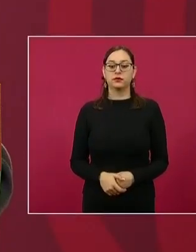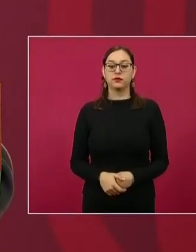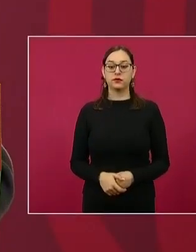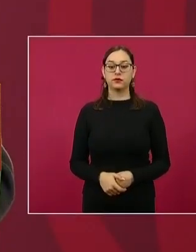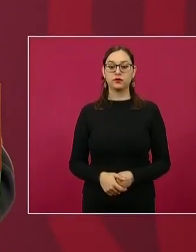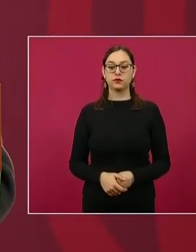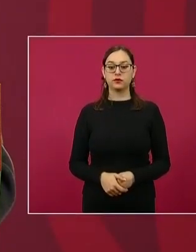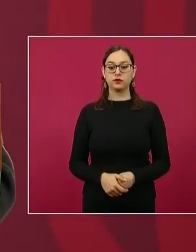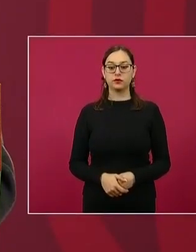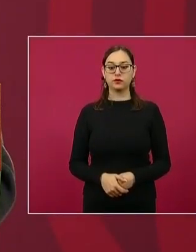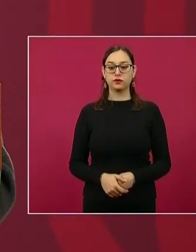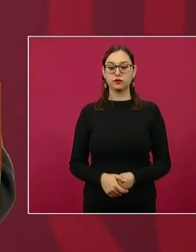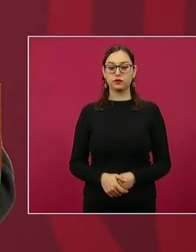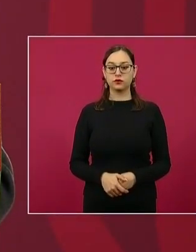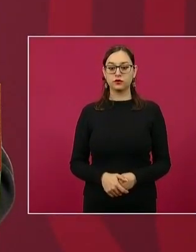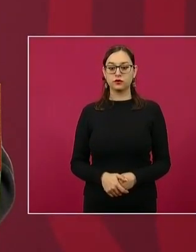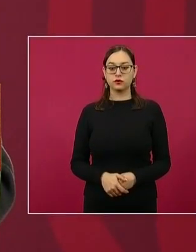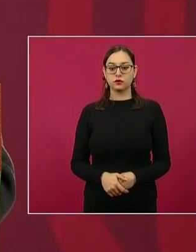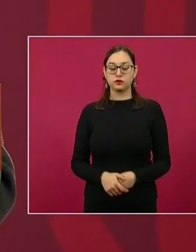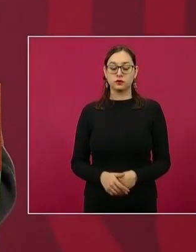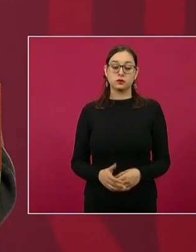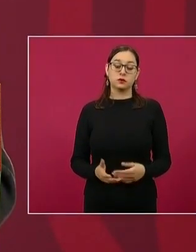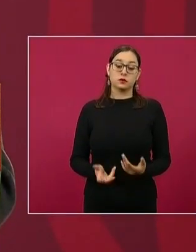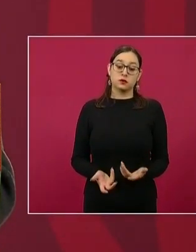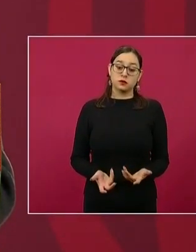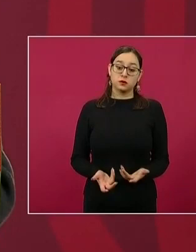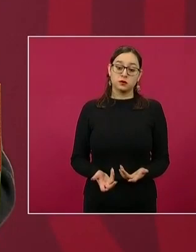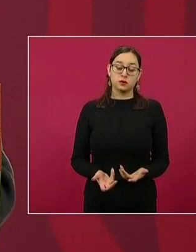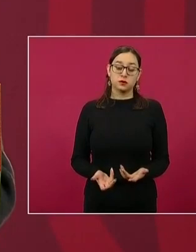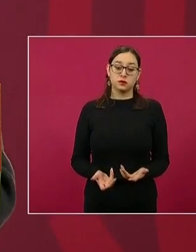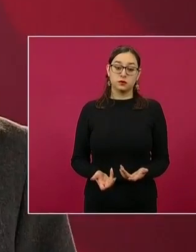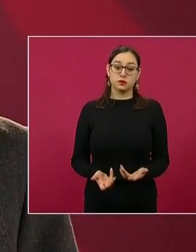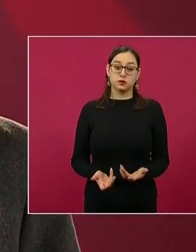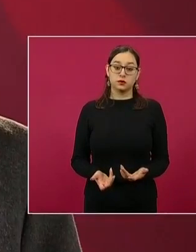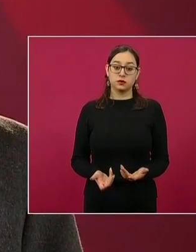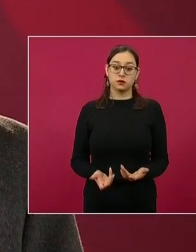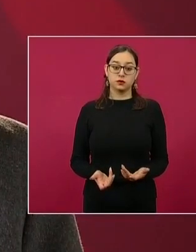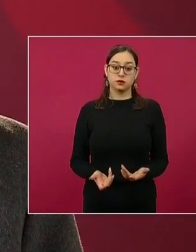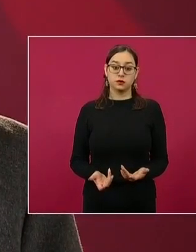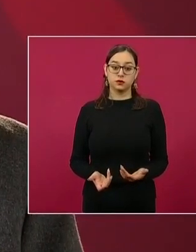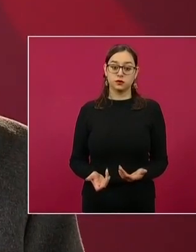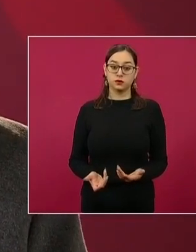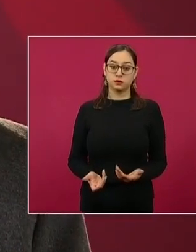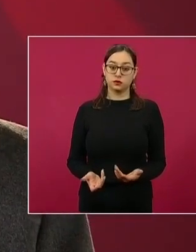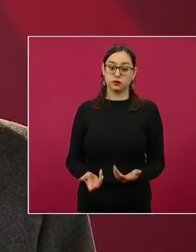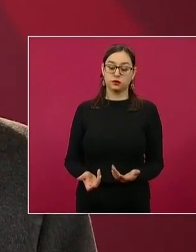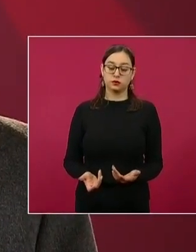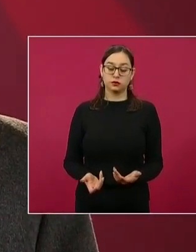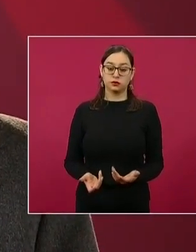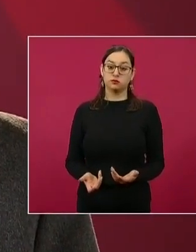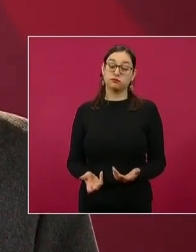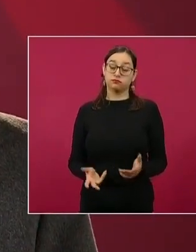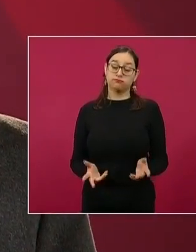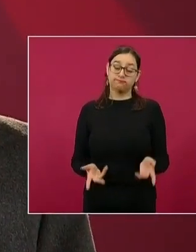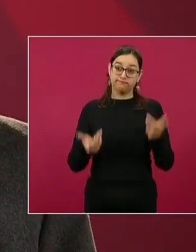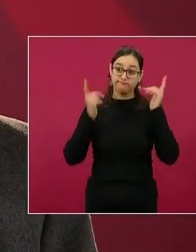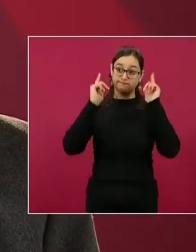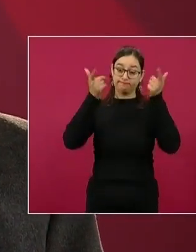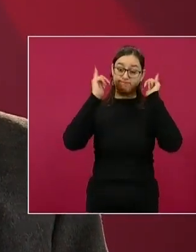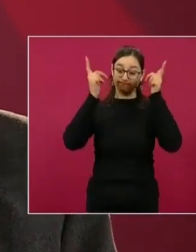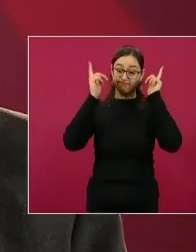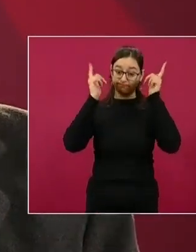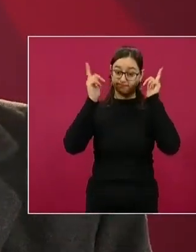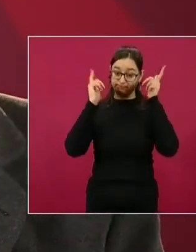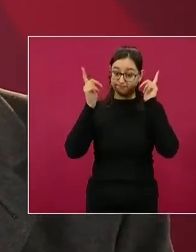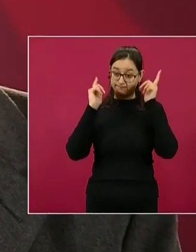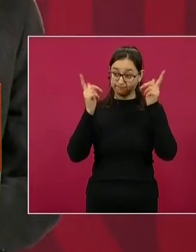se acabe con la práctica de entregar las notarías